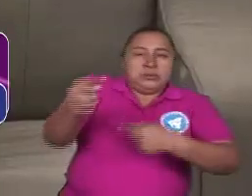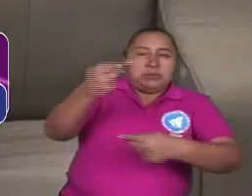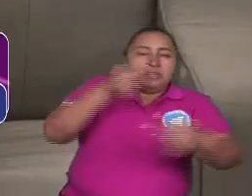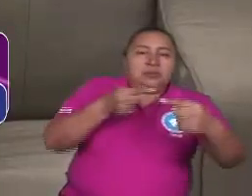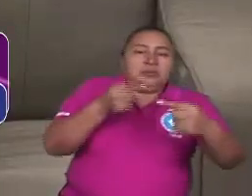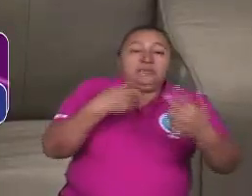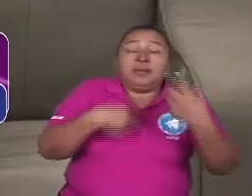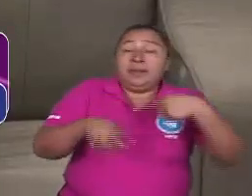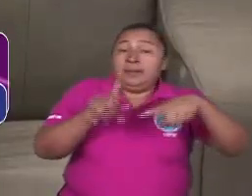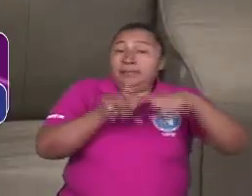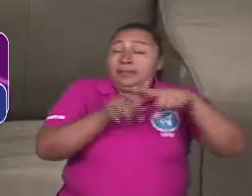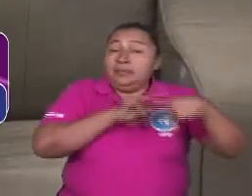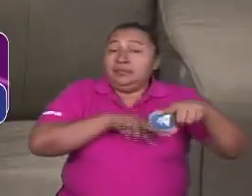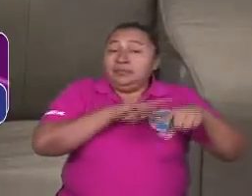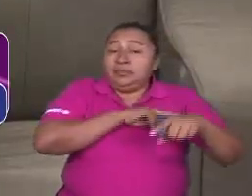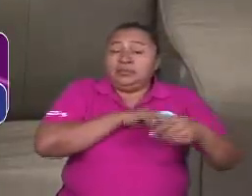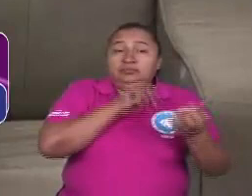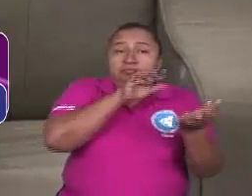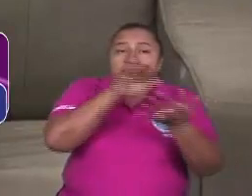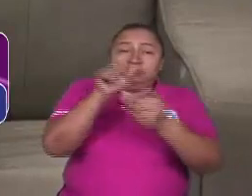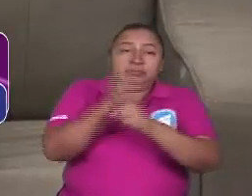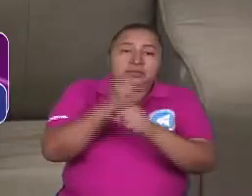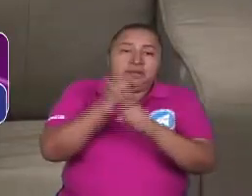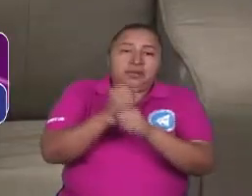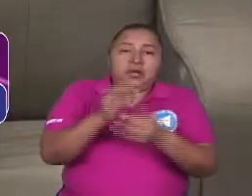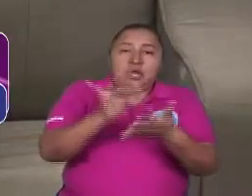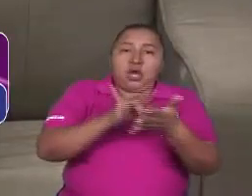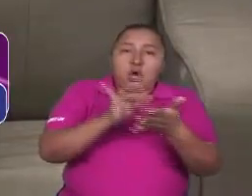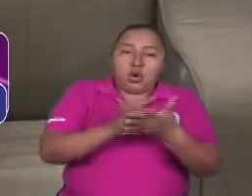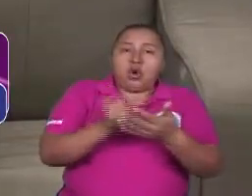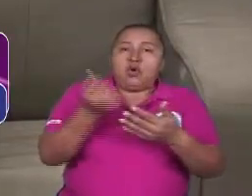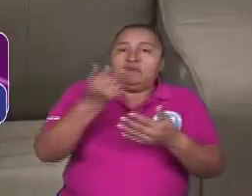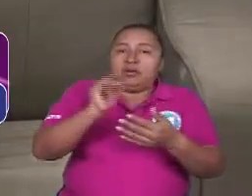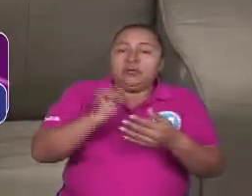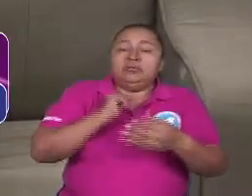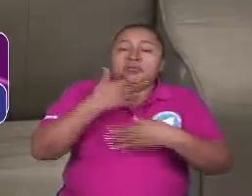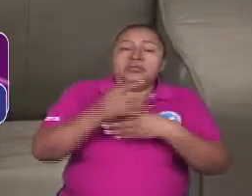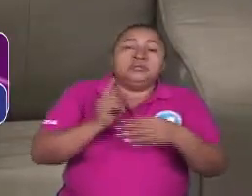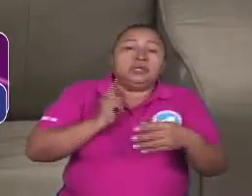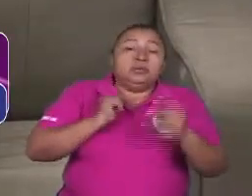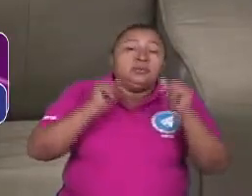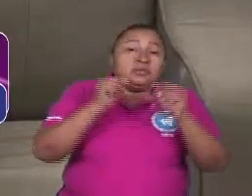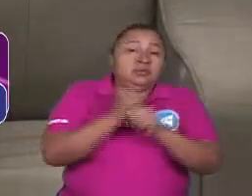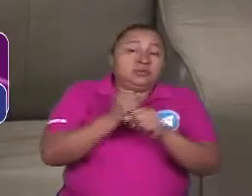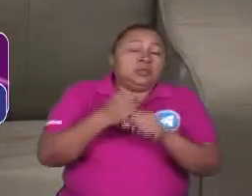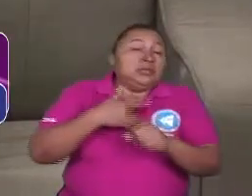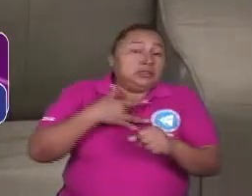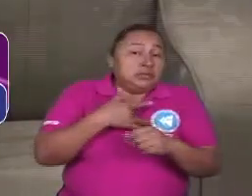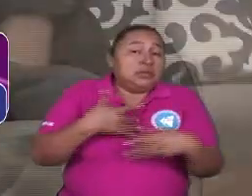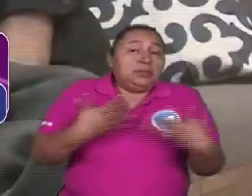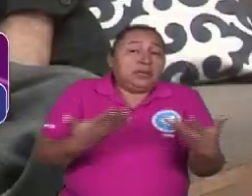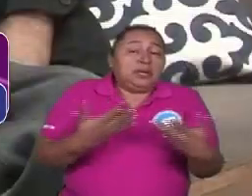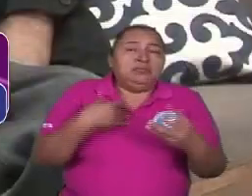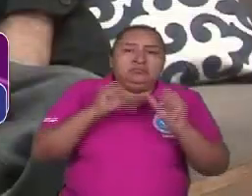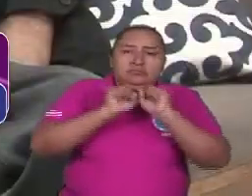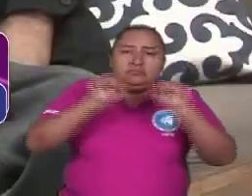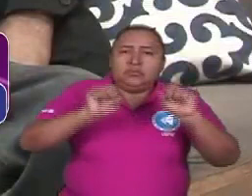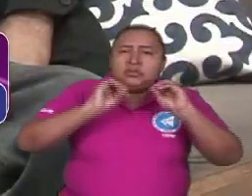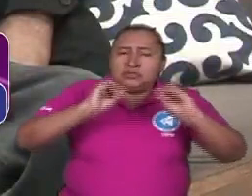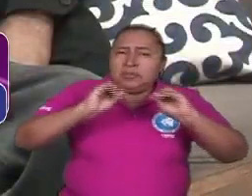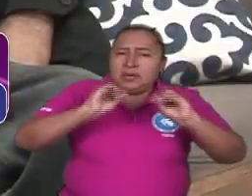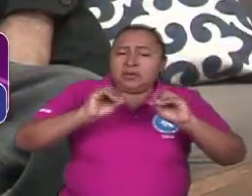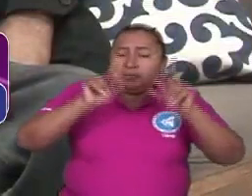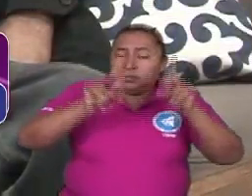agregar valor a la producción que nosotros tenemos de materia prima o de los productos que tenemos necesariamente pasa por la capacitación de la clase